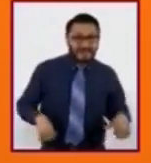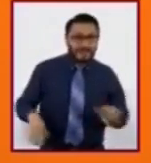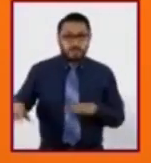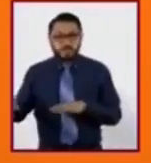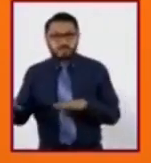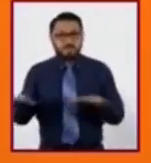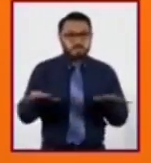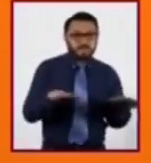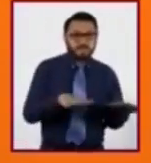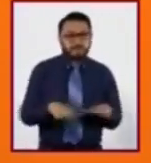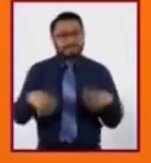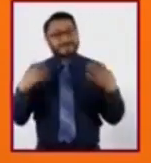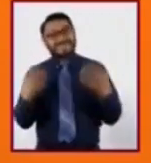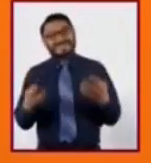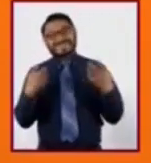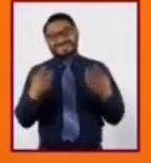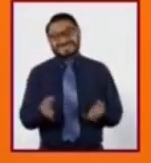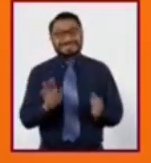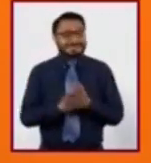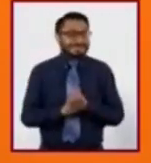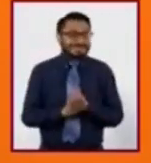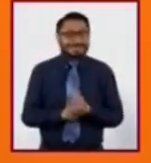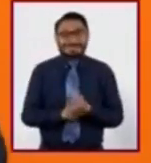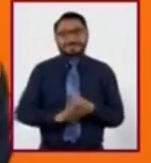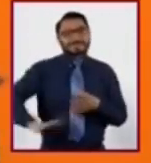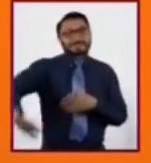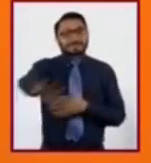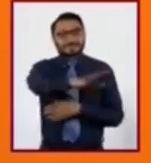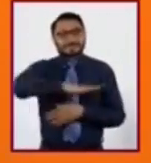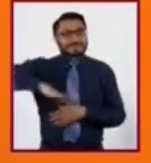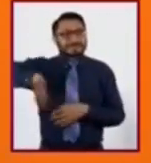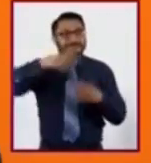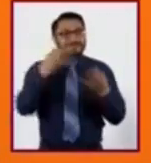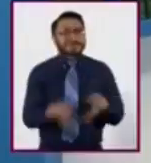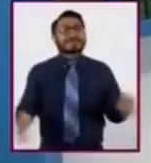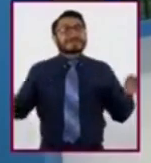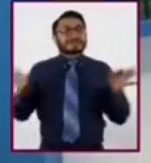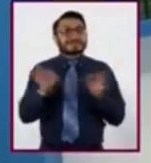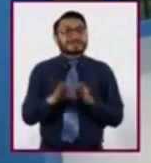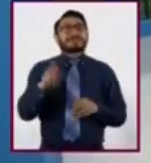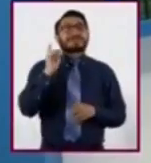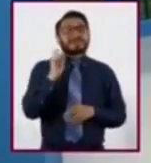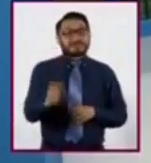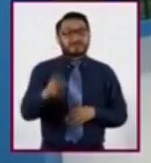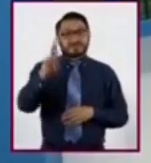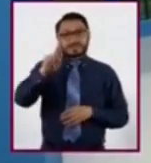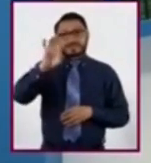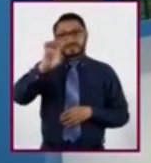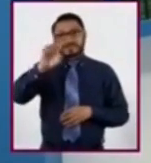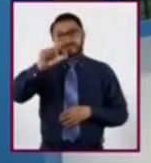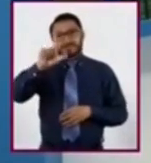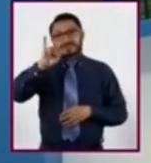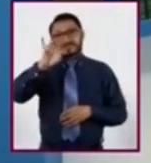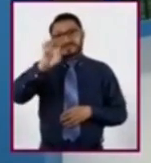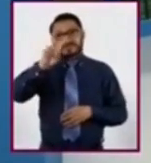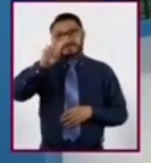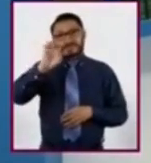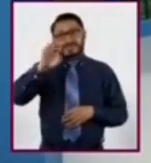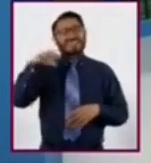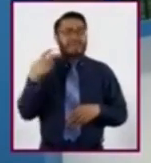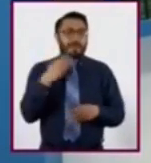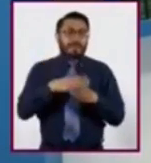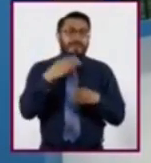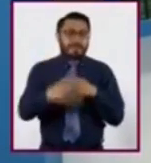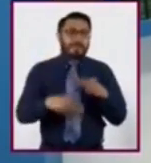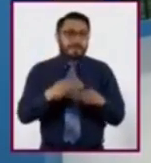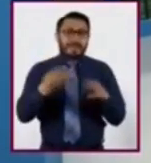uno de los componentes naturales del espacio geográfico. ¡El relieve! Sí, nuestro planeta es increíble y lleno de cosas